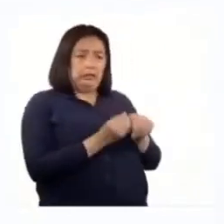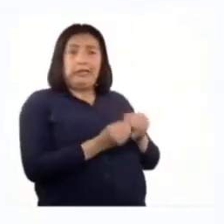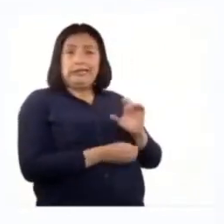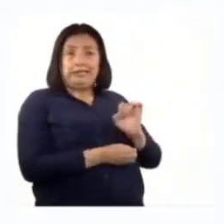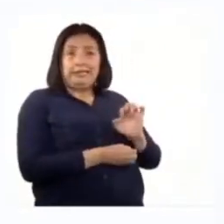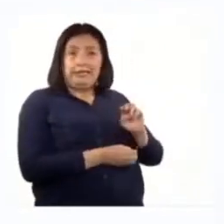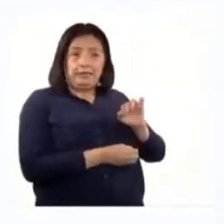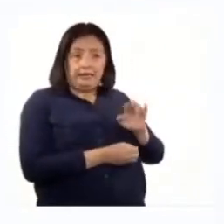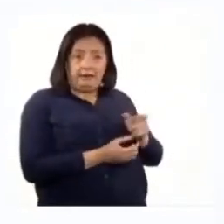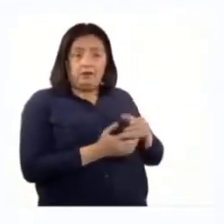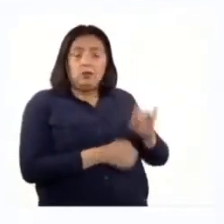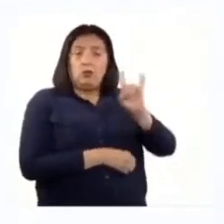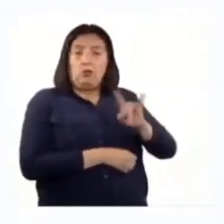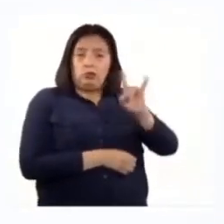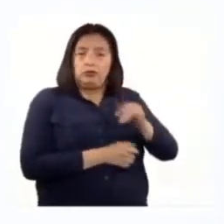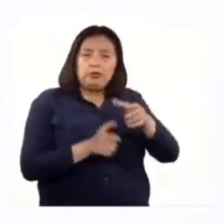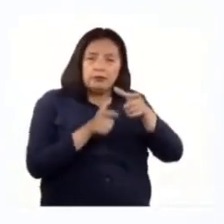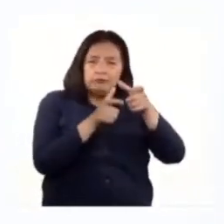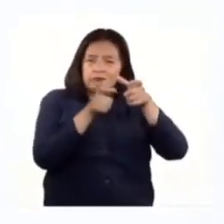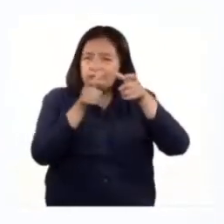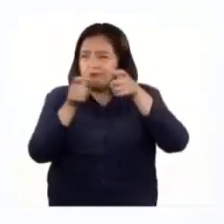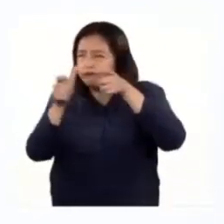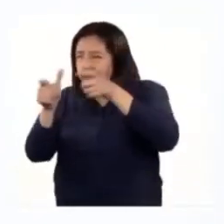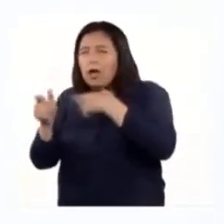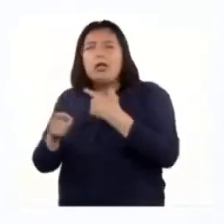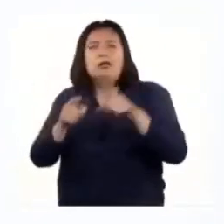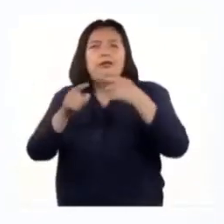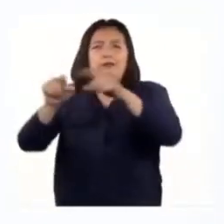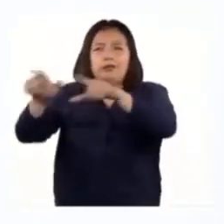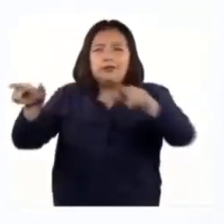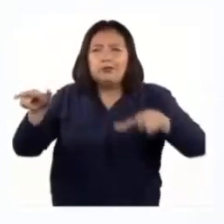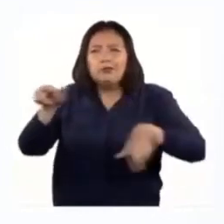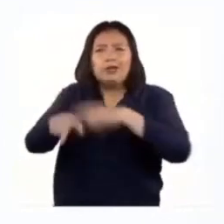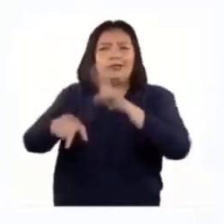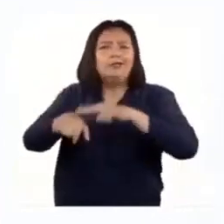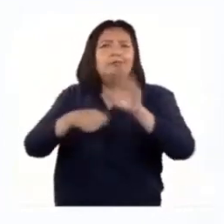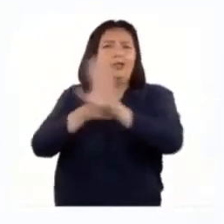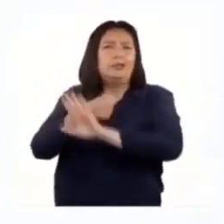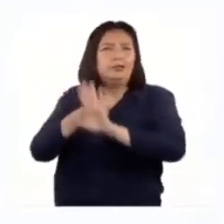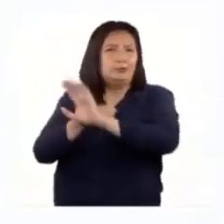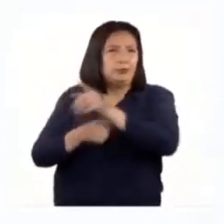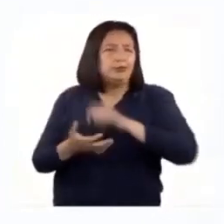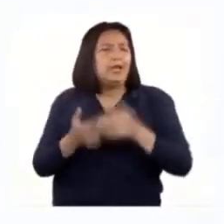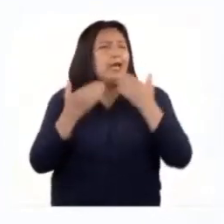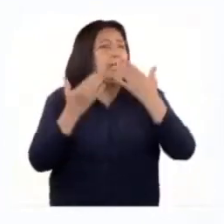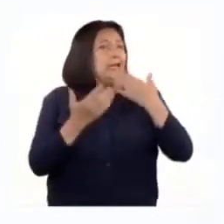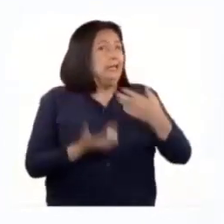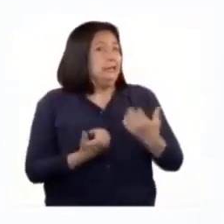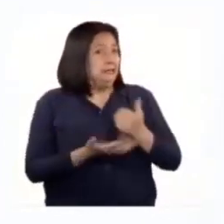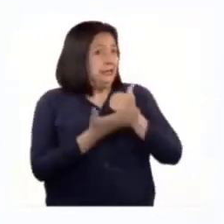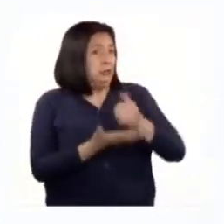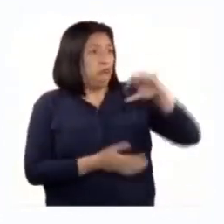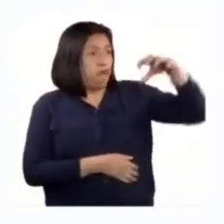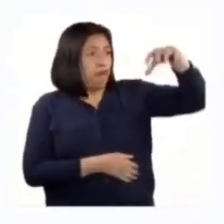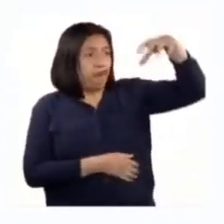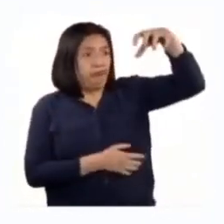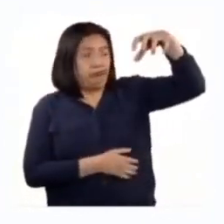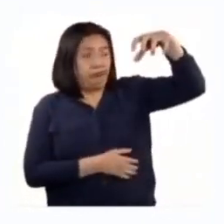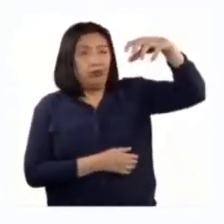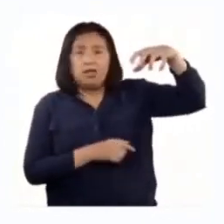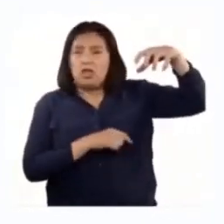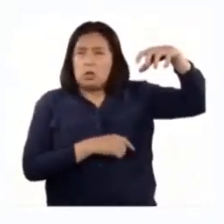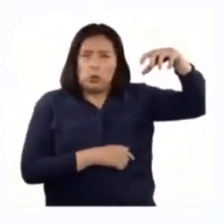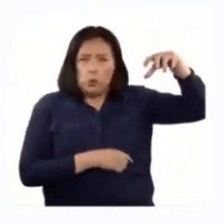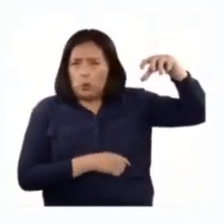usando para poder realizar monitoreos de todas las áreas naturales protegidas. B. a la ayuda de los drones y lo